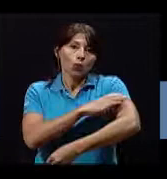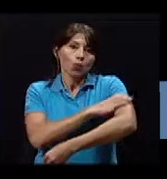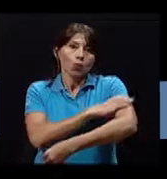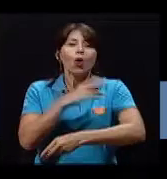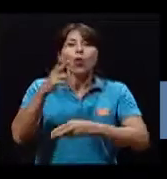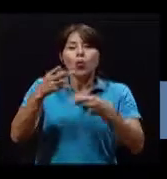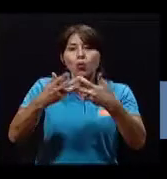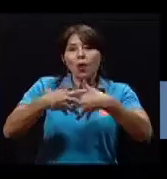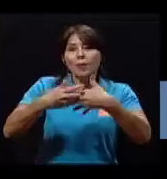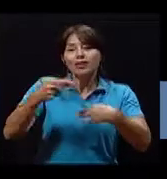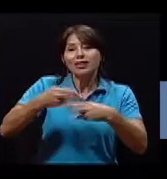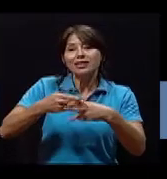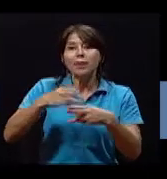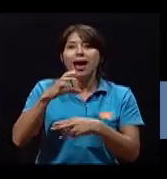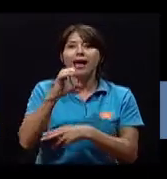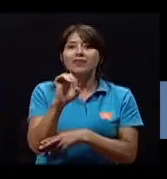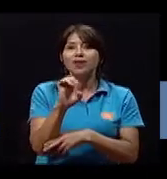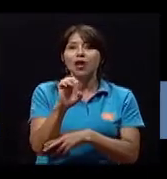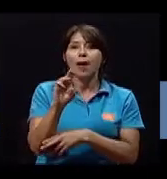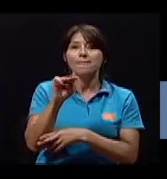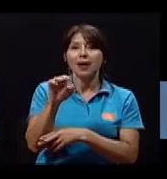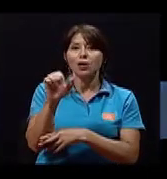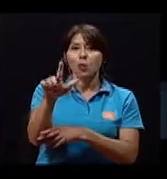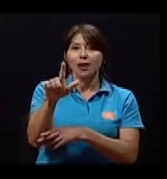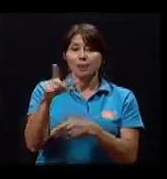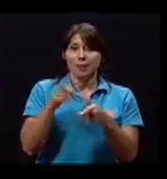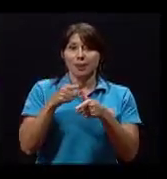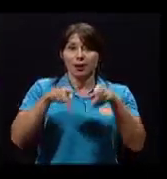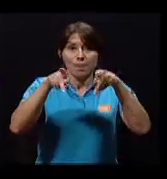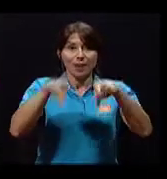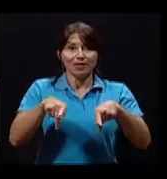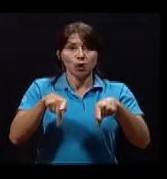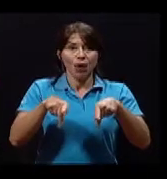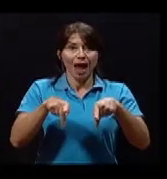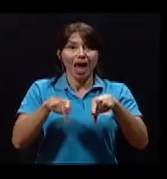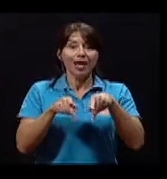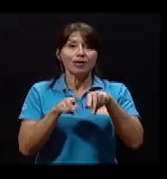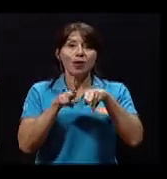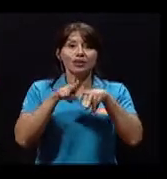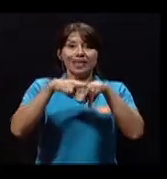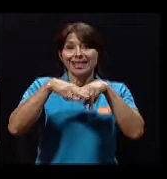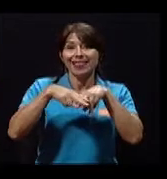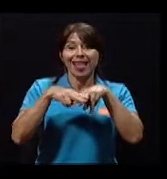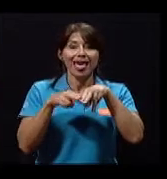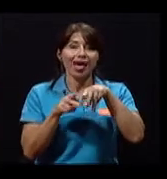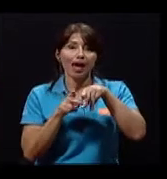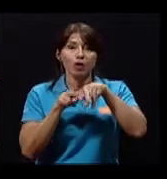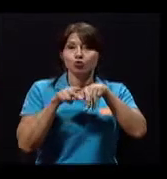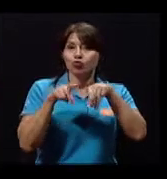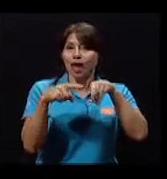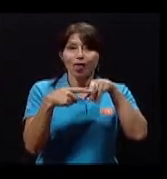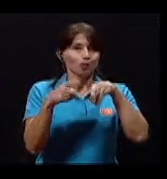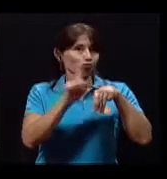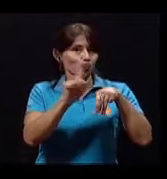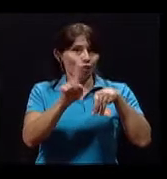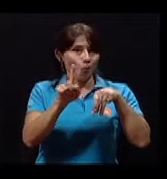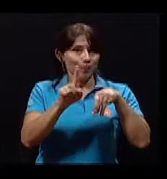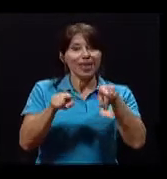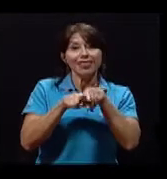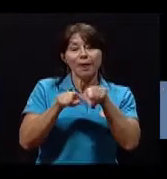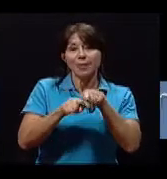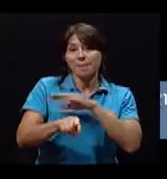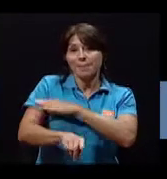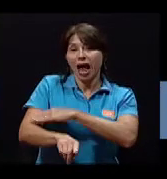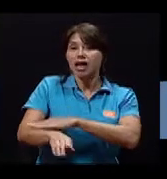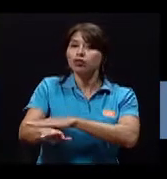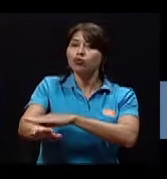espinomanómetro manual. Datos importantes, las piernas de la persona no deben estar cruzadas, el brazo debe estar sobre una superficie rígida, puede ser